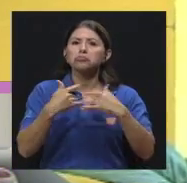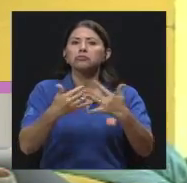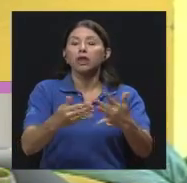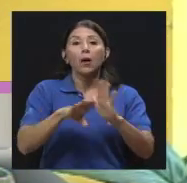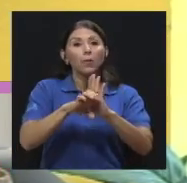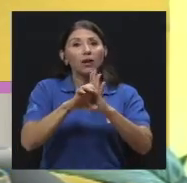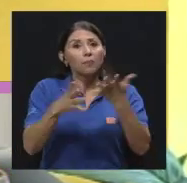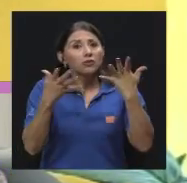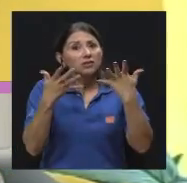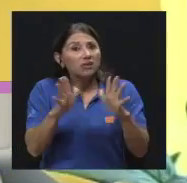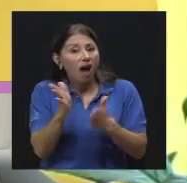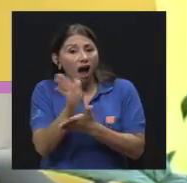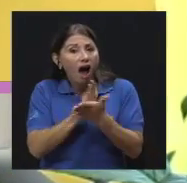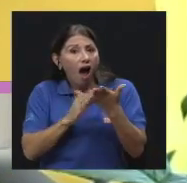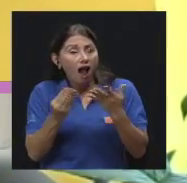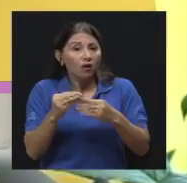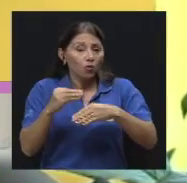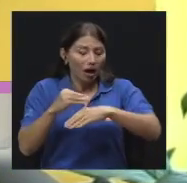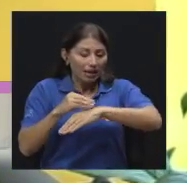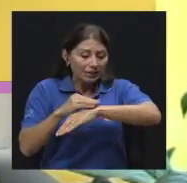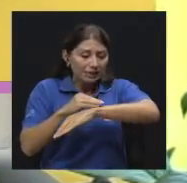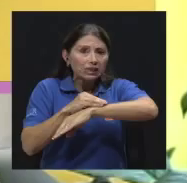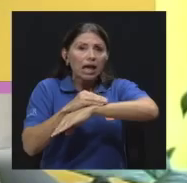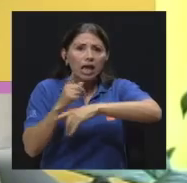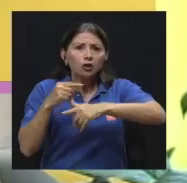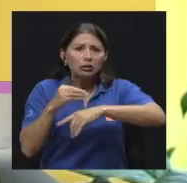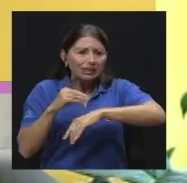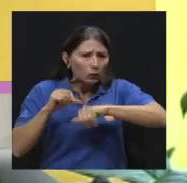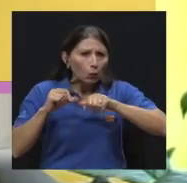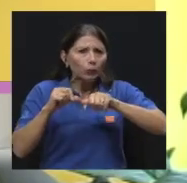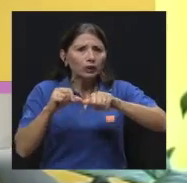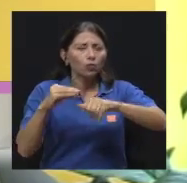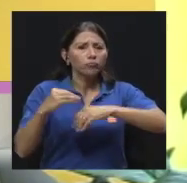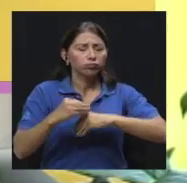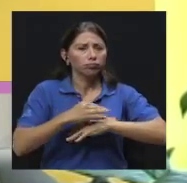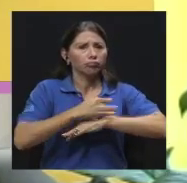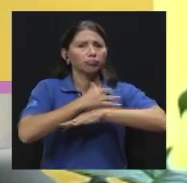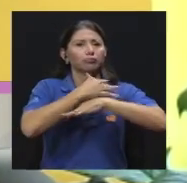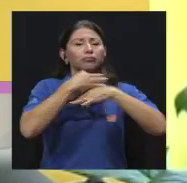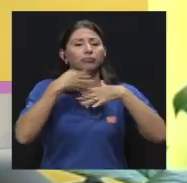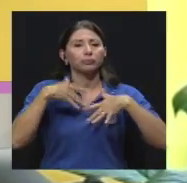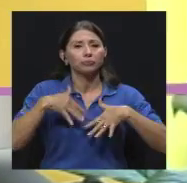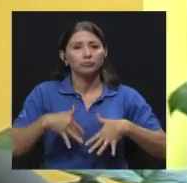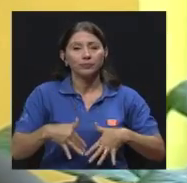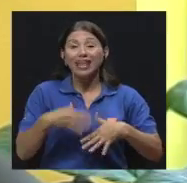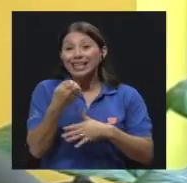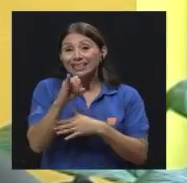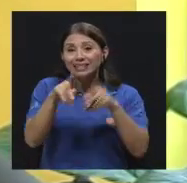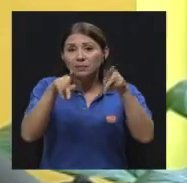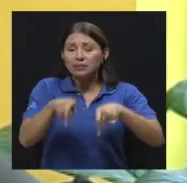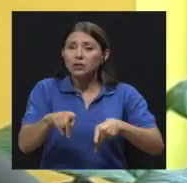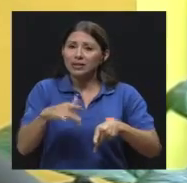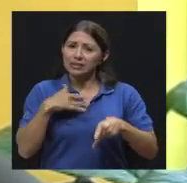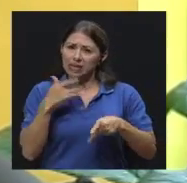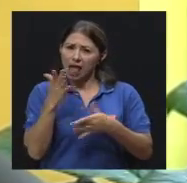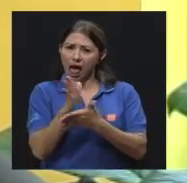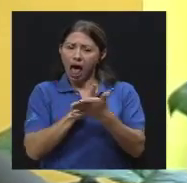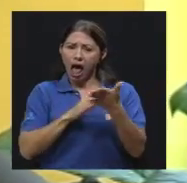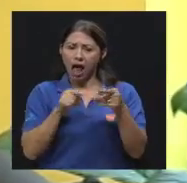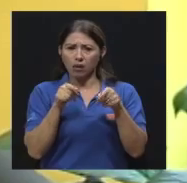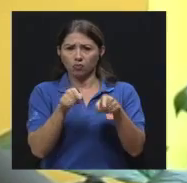comió la queratina de acá y quiere seguir con la del lado, ¿verdad? Para seguir sobreviviendo. Los eczemas o las lesiones